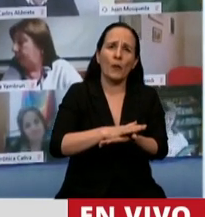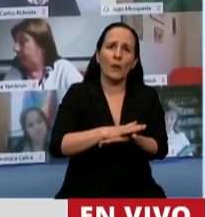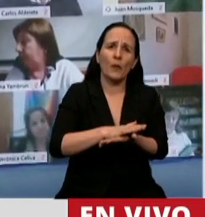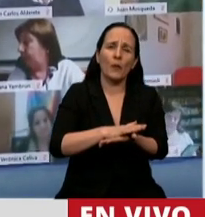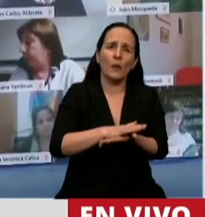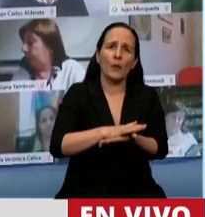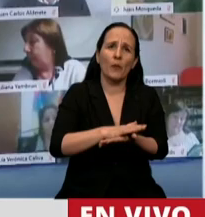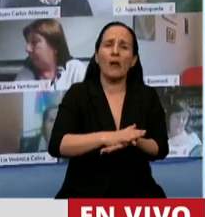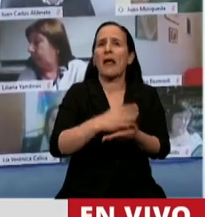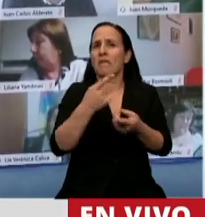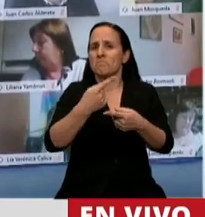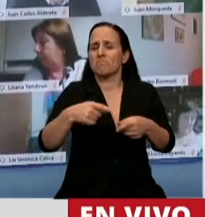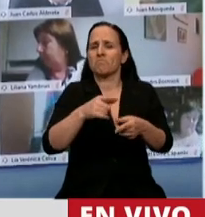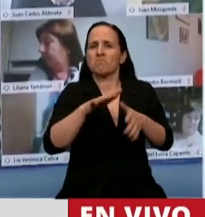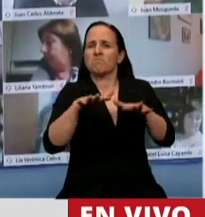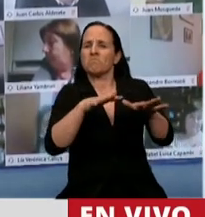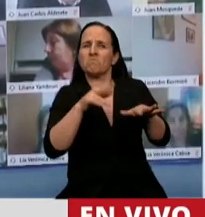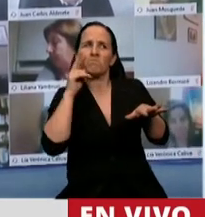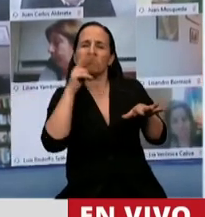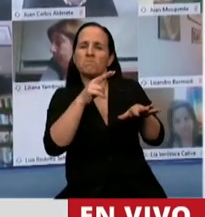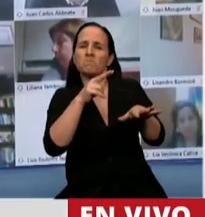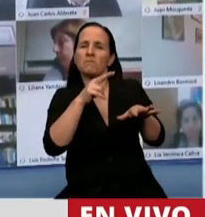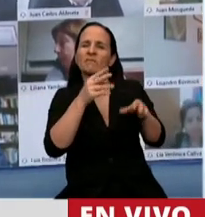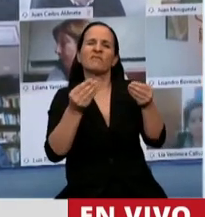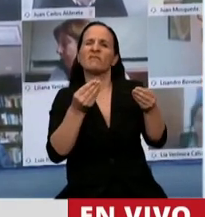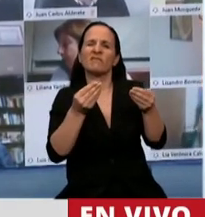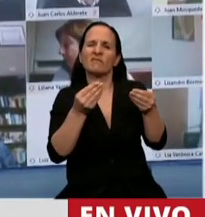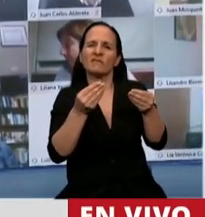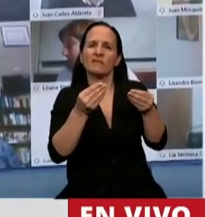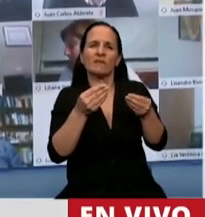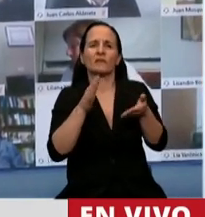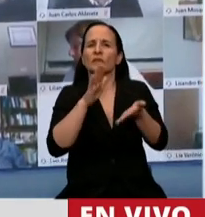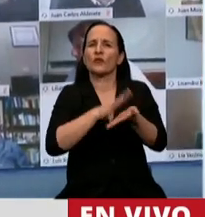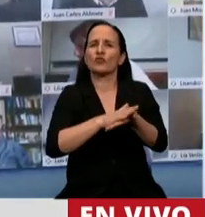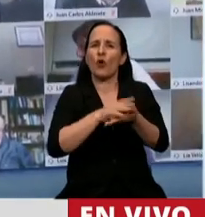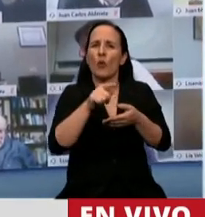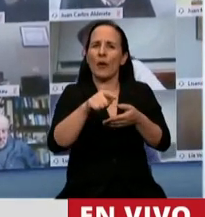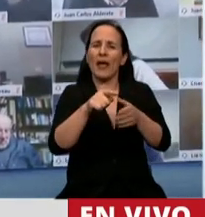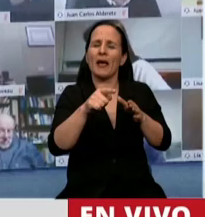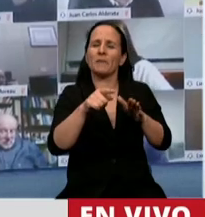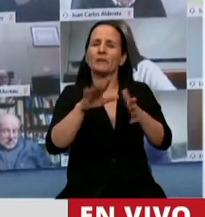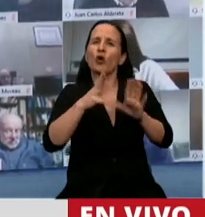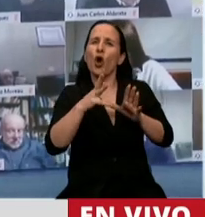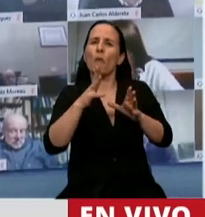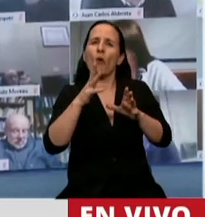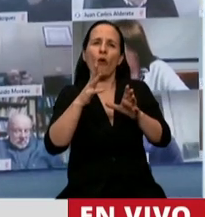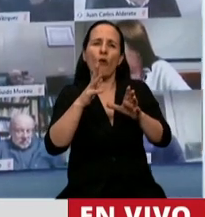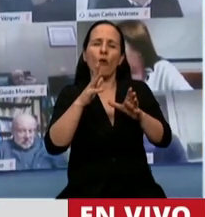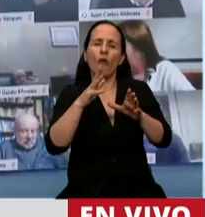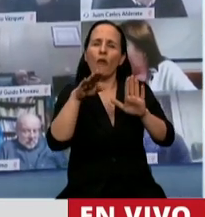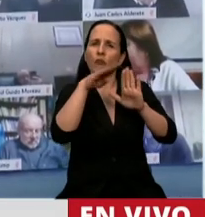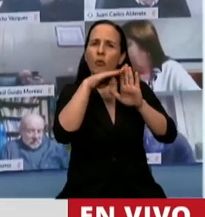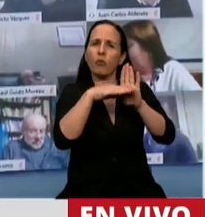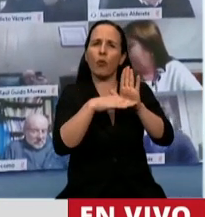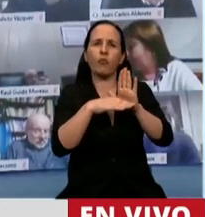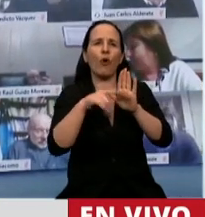que se han hecho sobre la caída del protocolo de funcionamiento remoto de